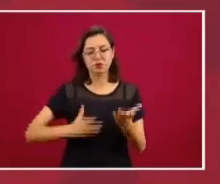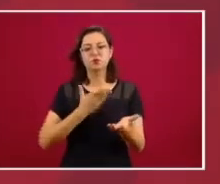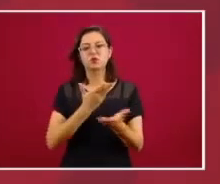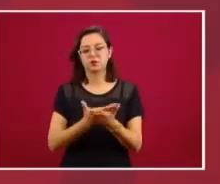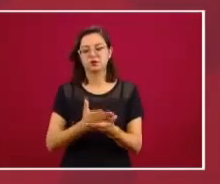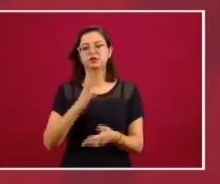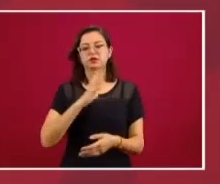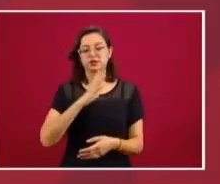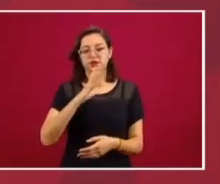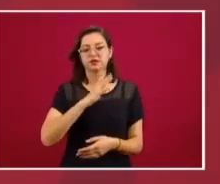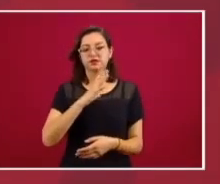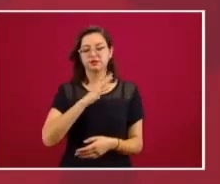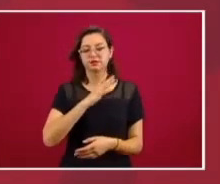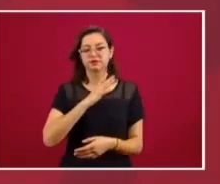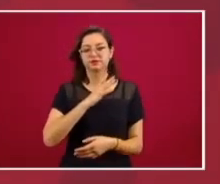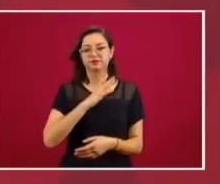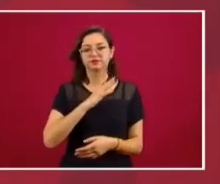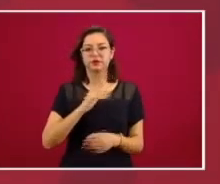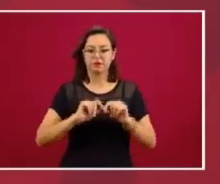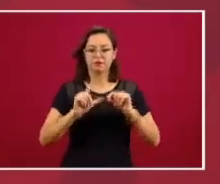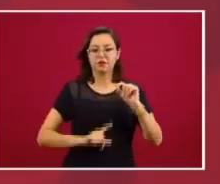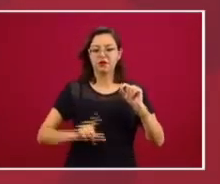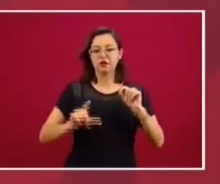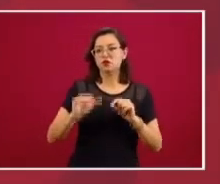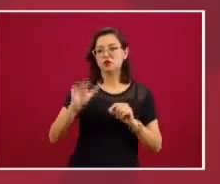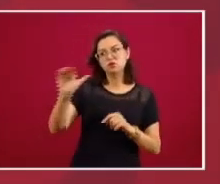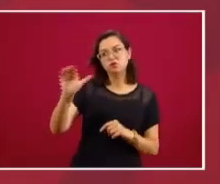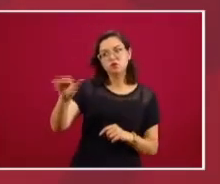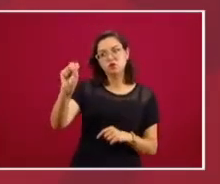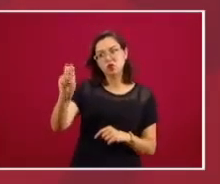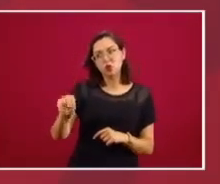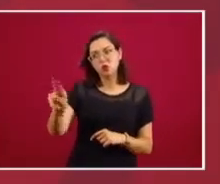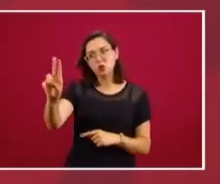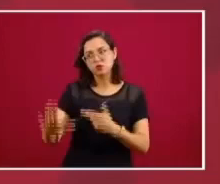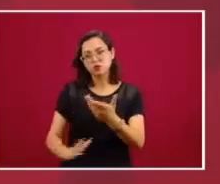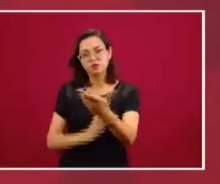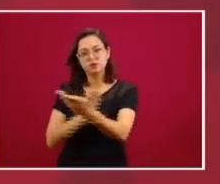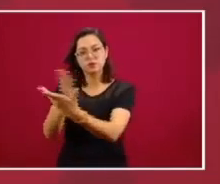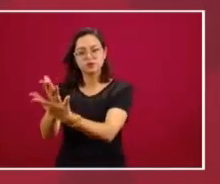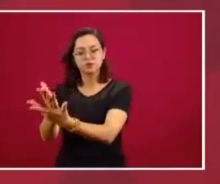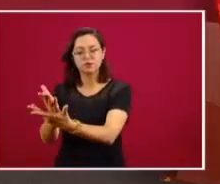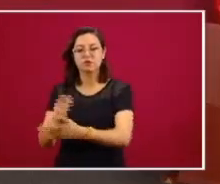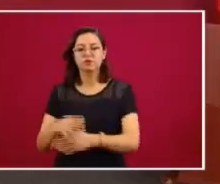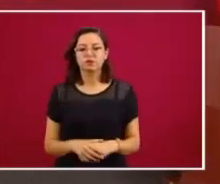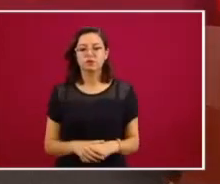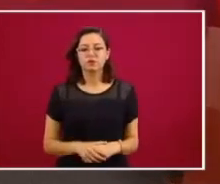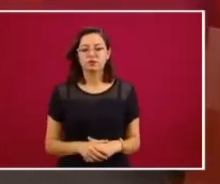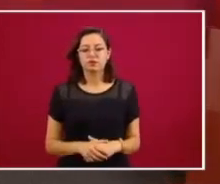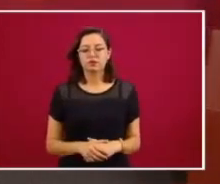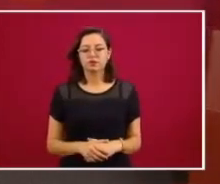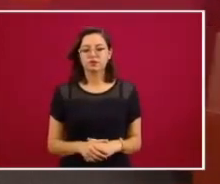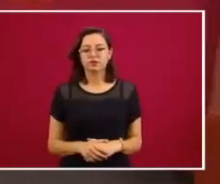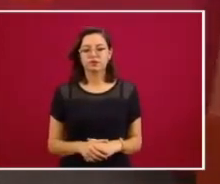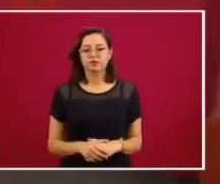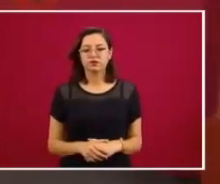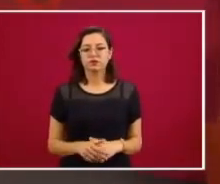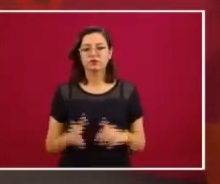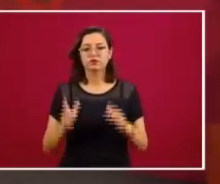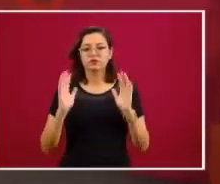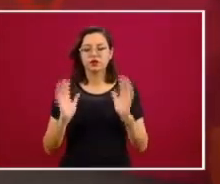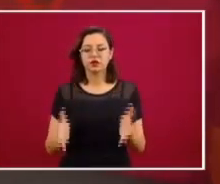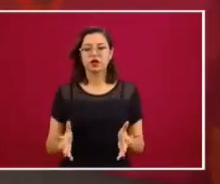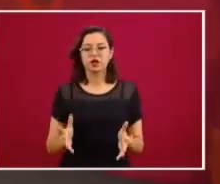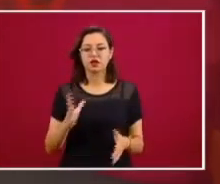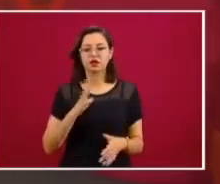que presentó nuestro país en la ONU y tenemos ya la comunicación con él.